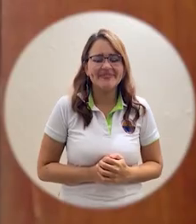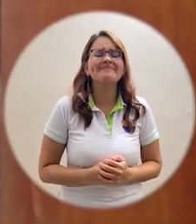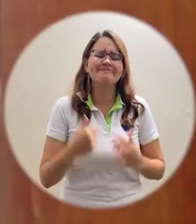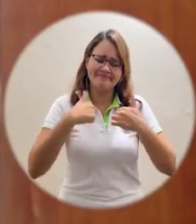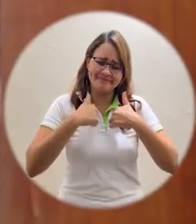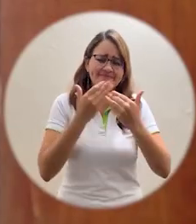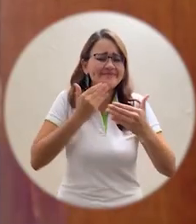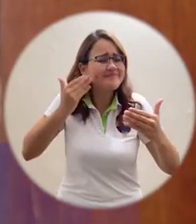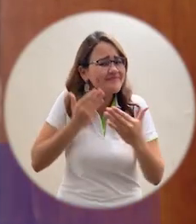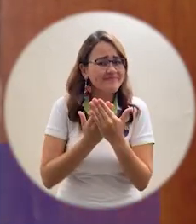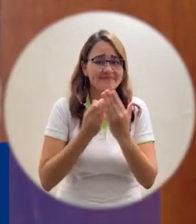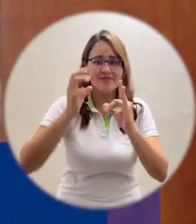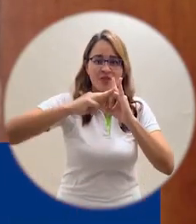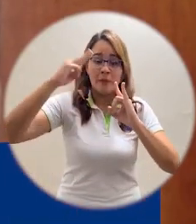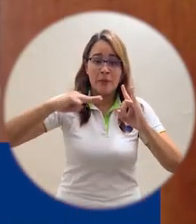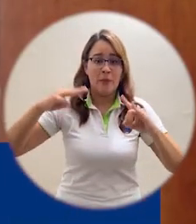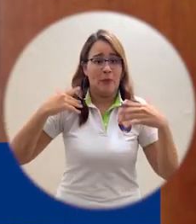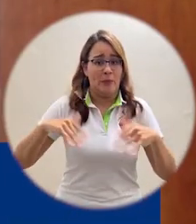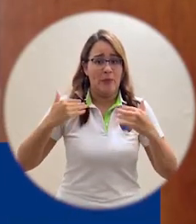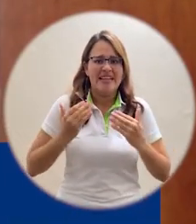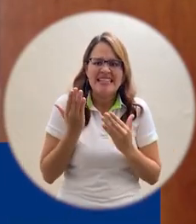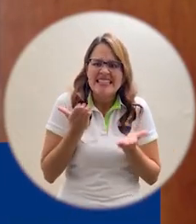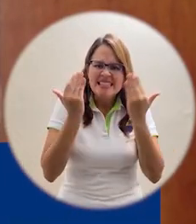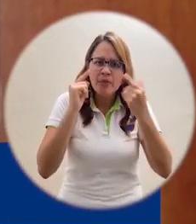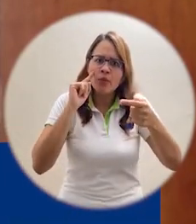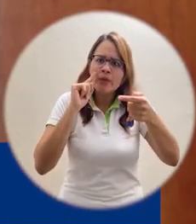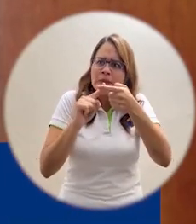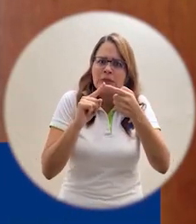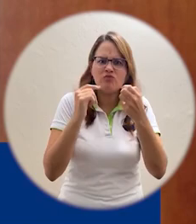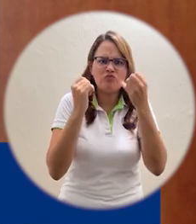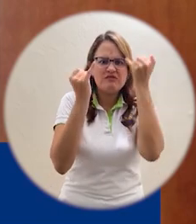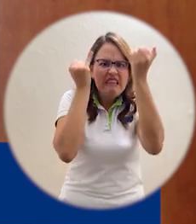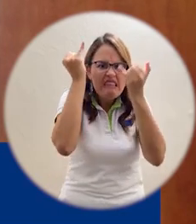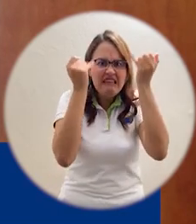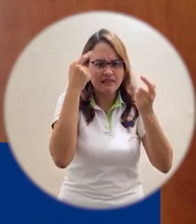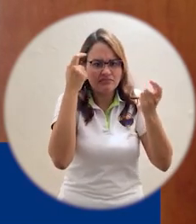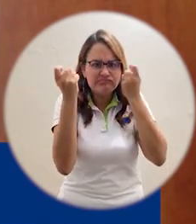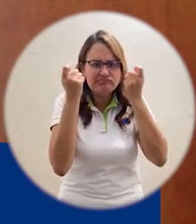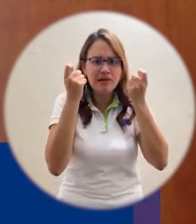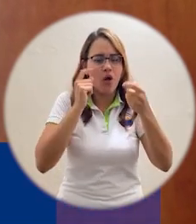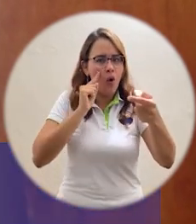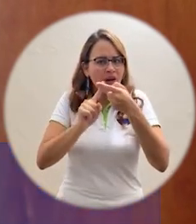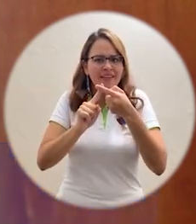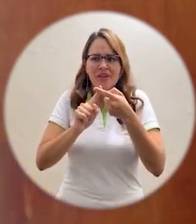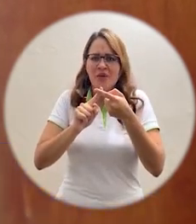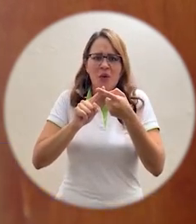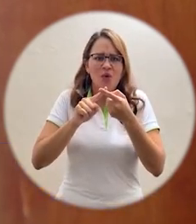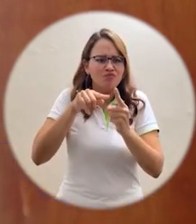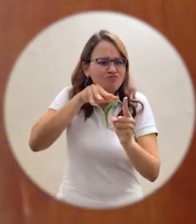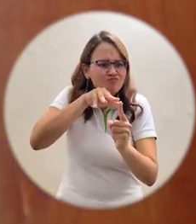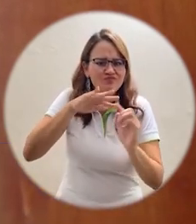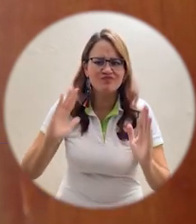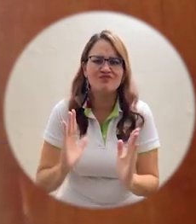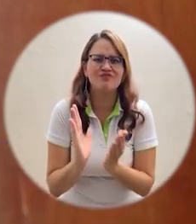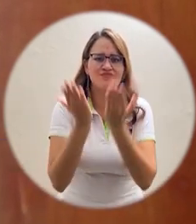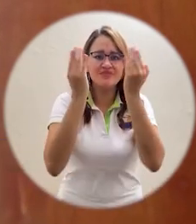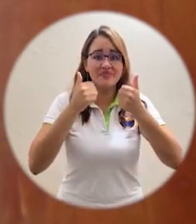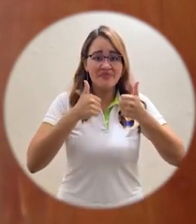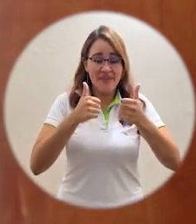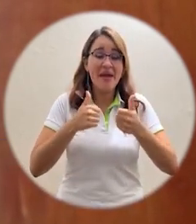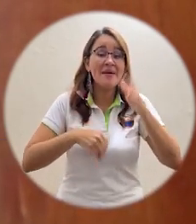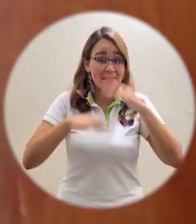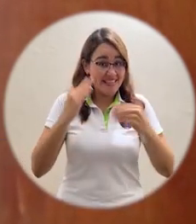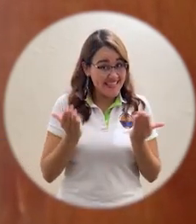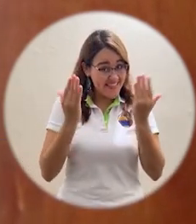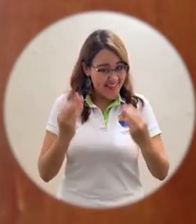Quiero agradecer a la Universidad Magdalena por las estrategias implementadas que hacen de esta contingencia una oportunidad para crecer y recrearnos